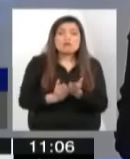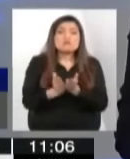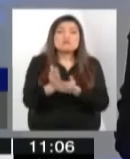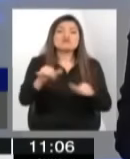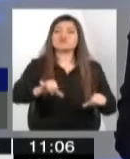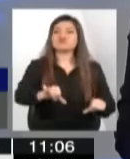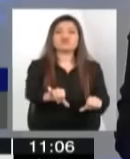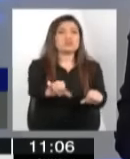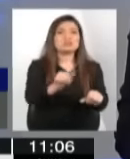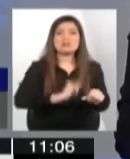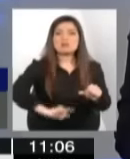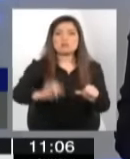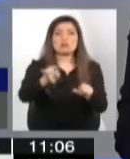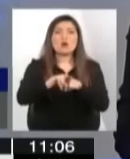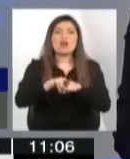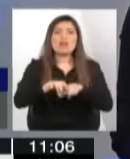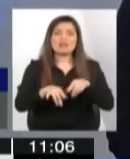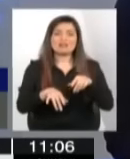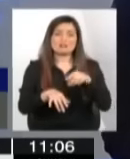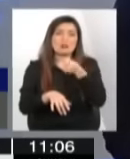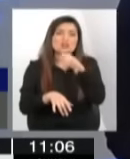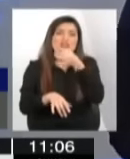yo creo que ya es hora de tratar.